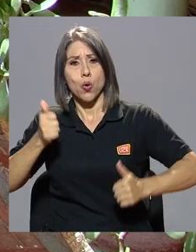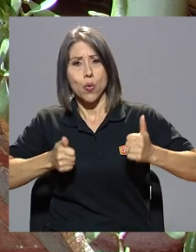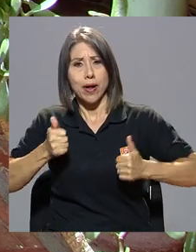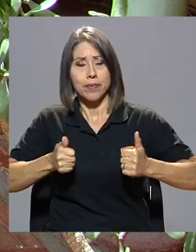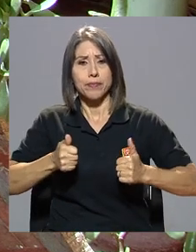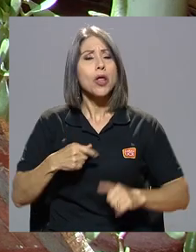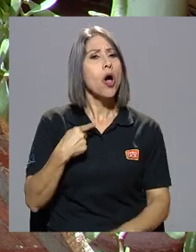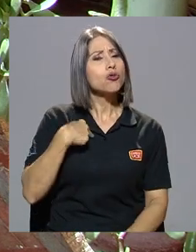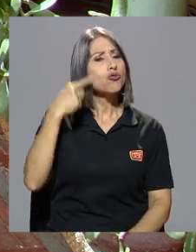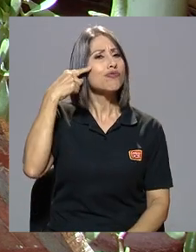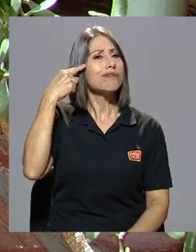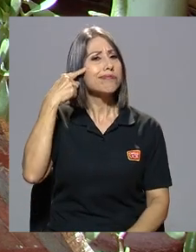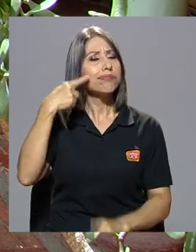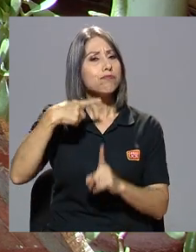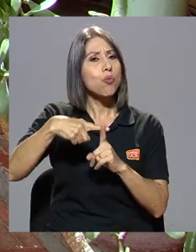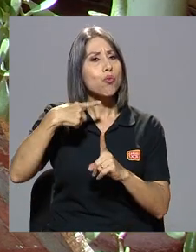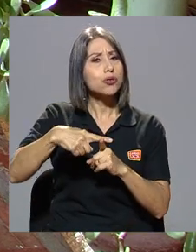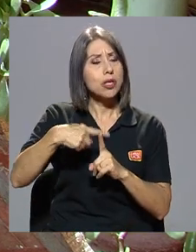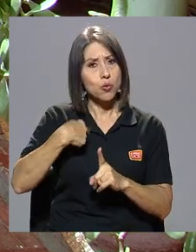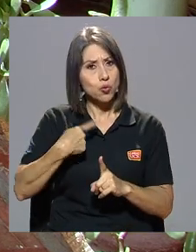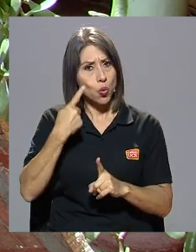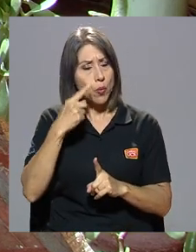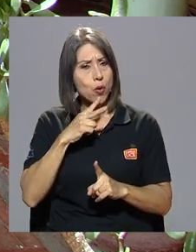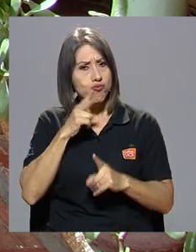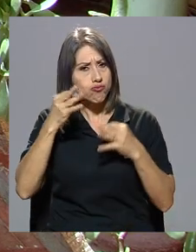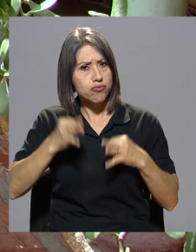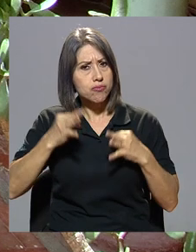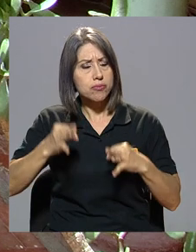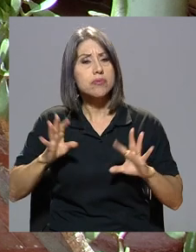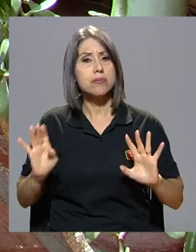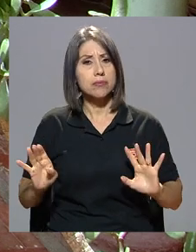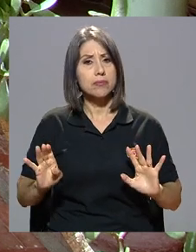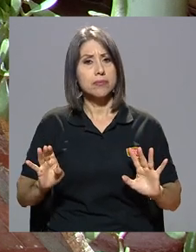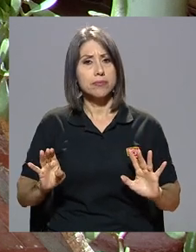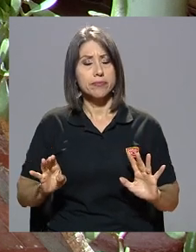No, yo creo que fue positivo, porque yo lo veo con realismo.